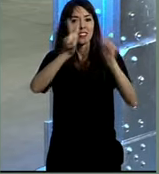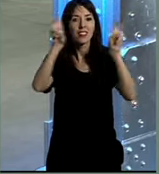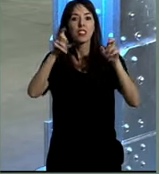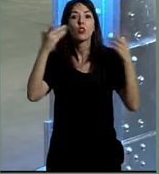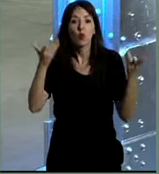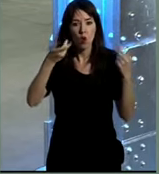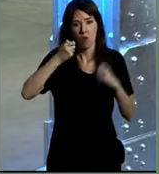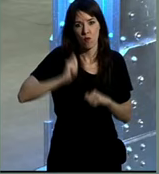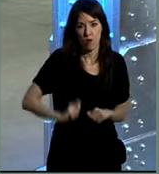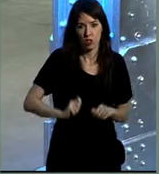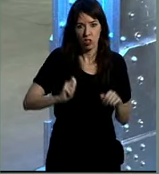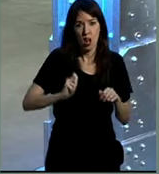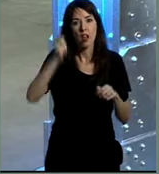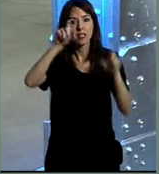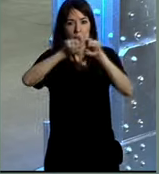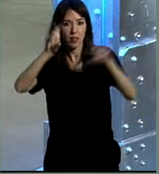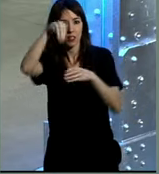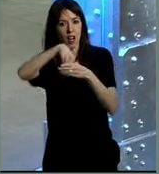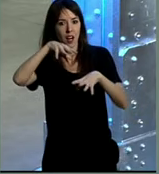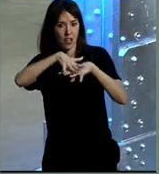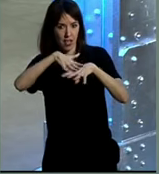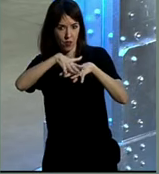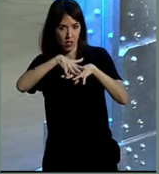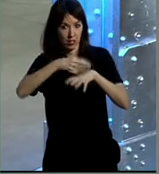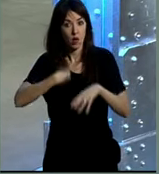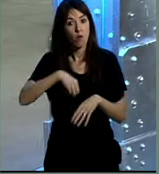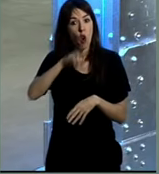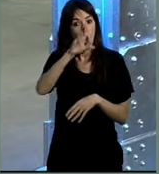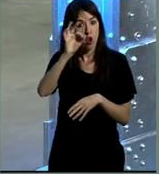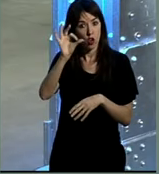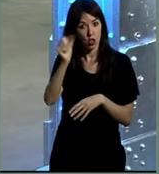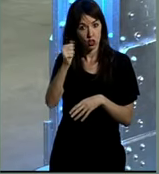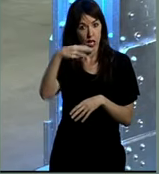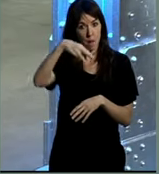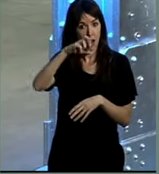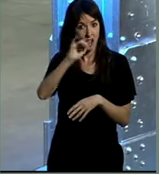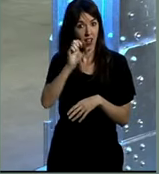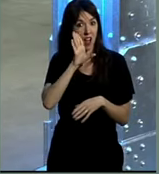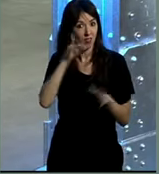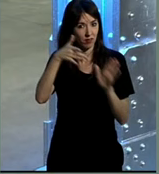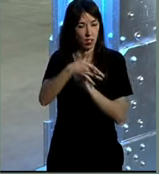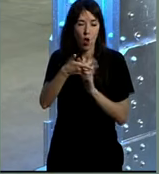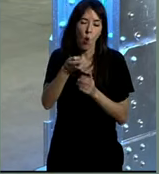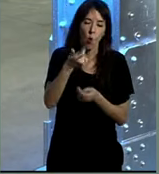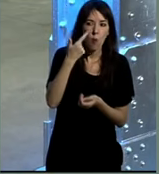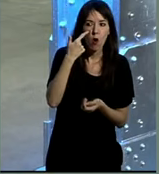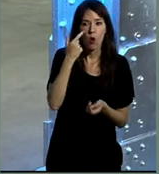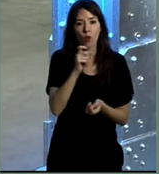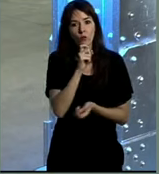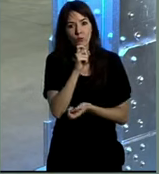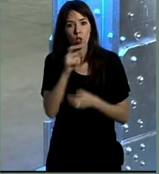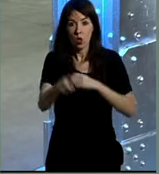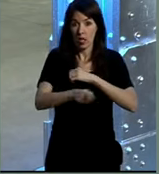título los profesionales y las empresas en las redes. Como ha dicho Rosa María, se trata de ver cuáles son las